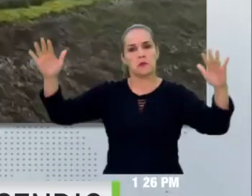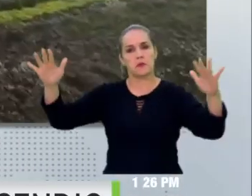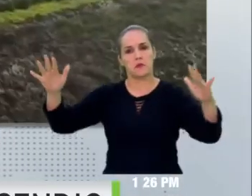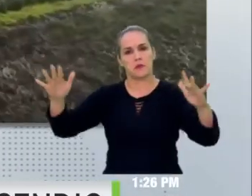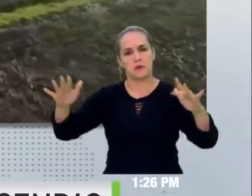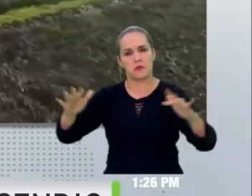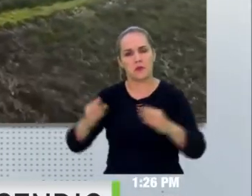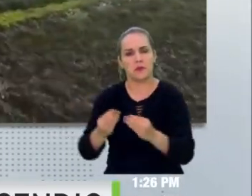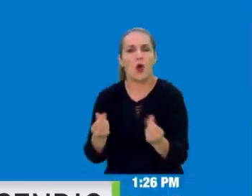extinguida en su totalidad.